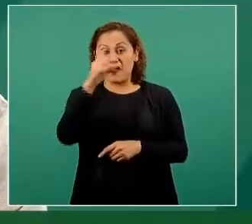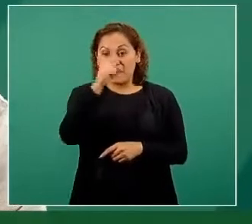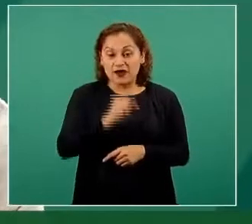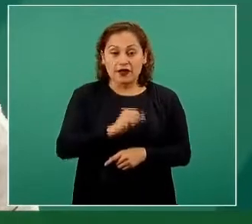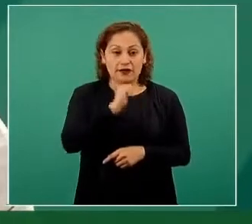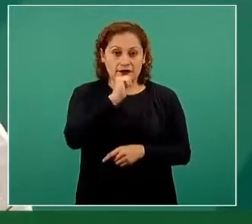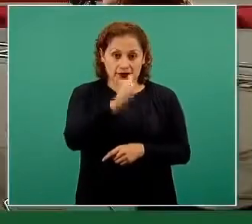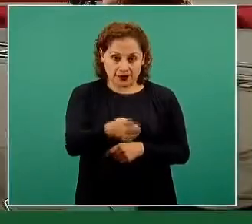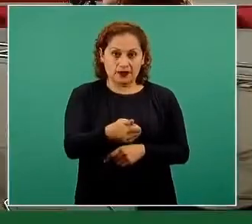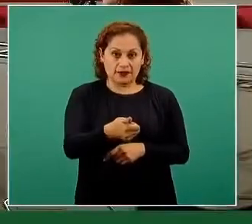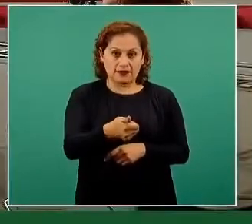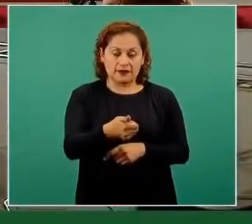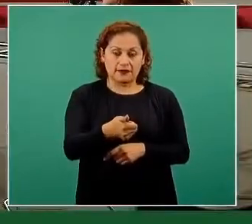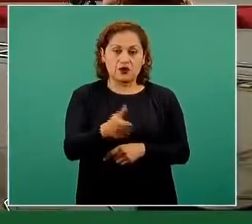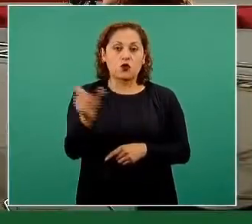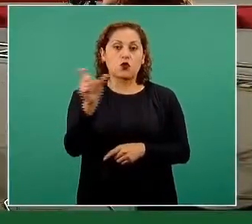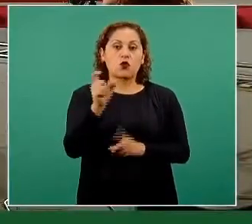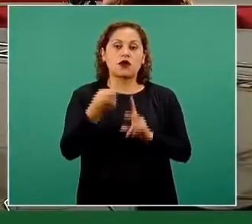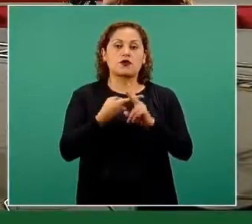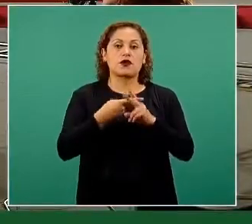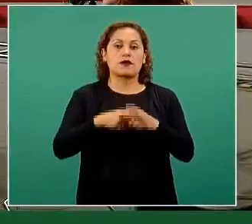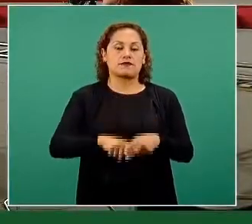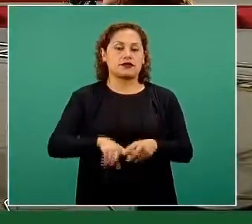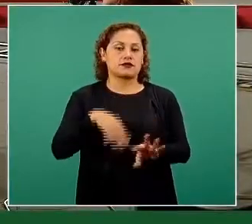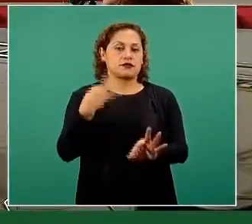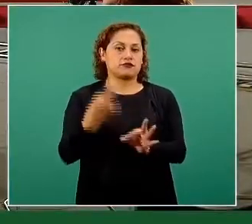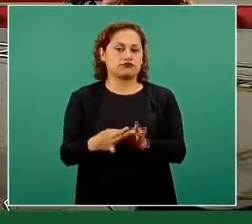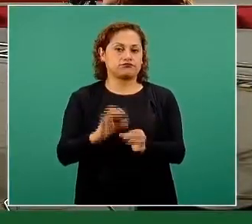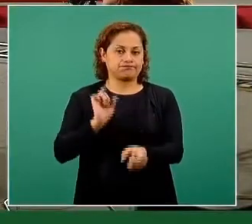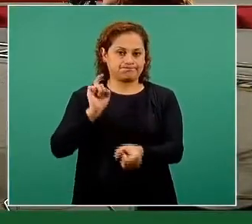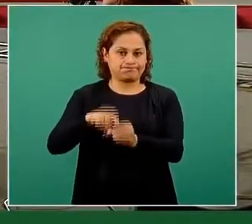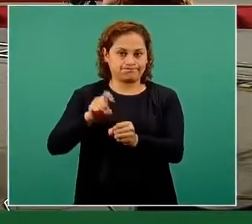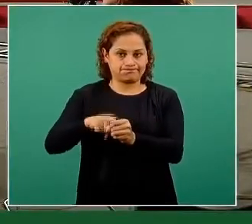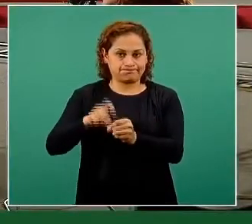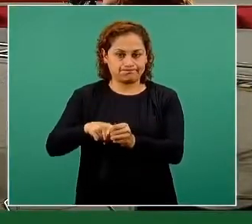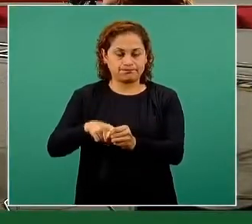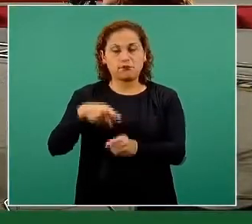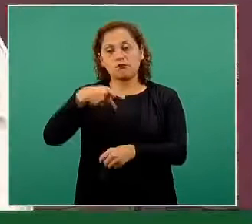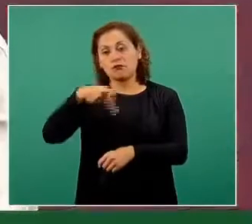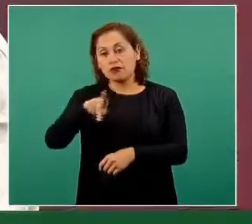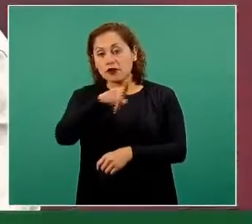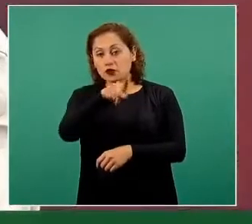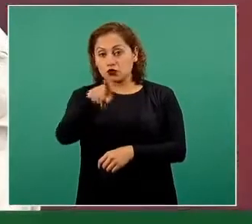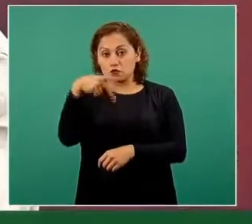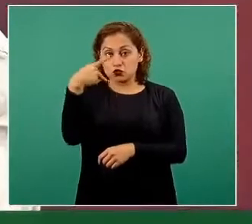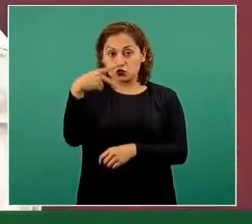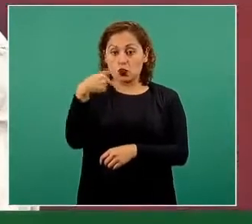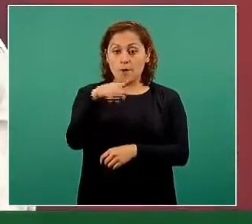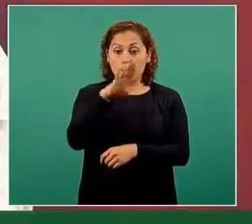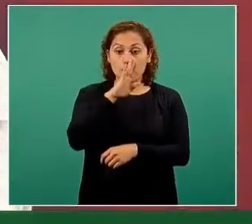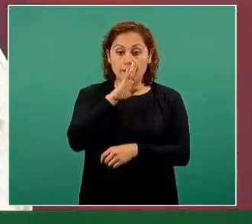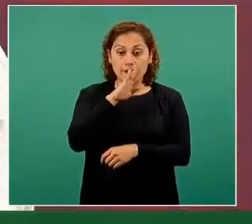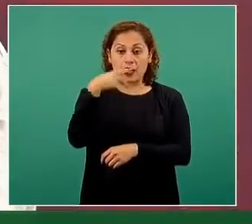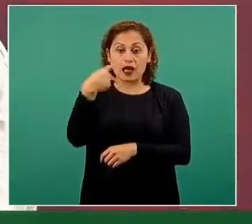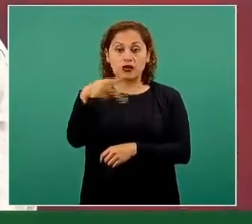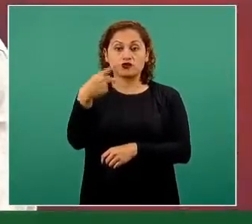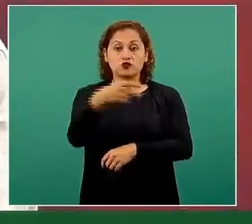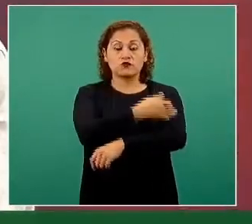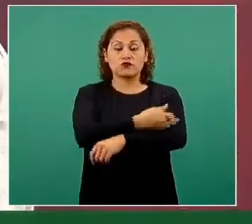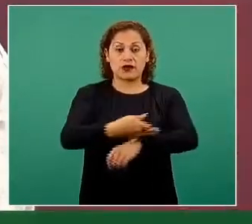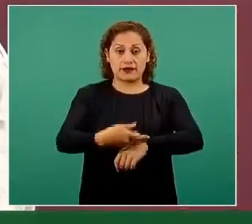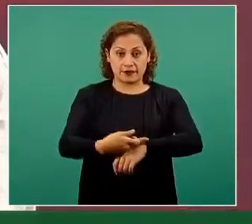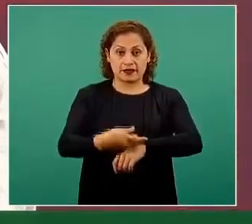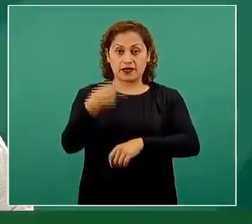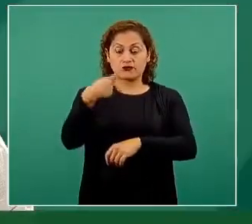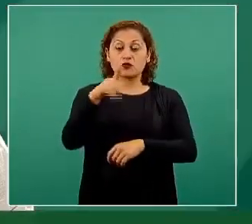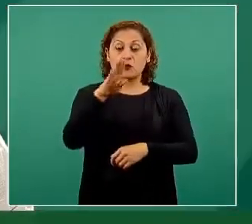la entrada formal de operaciones. Pero si usted o su familiar o la, como nos comenta Claudia,